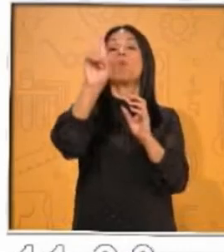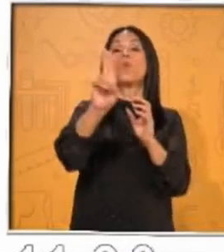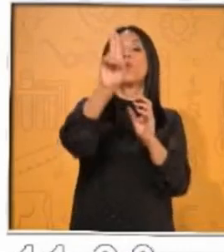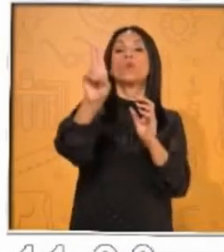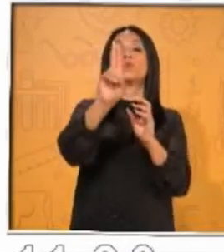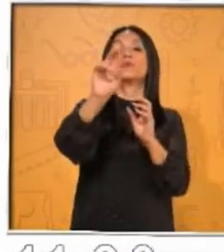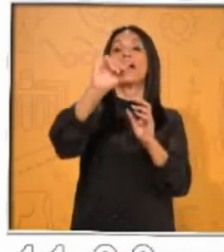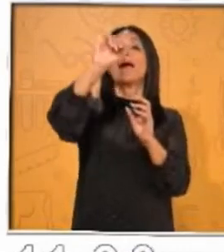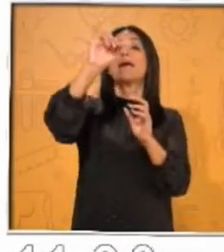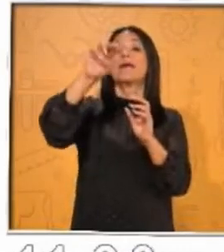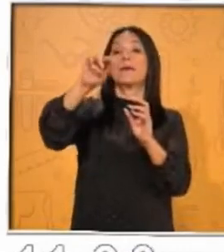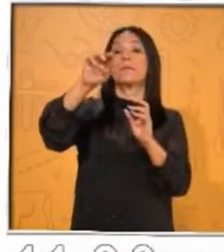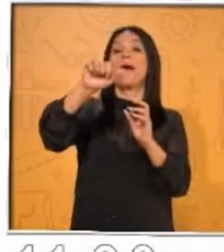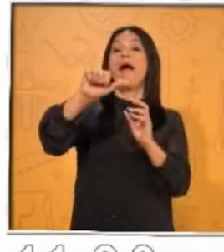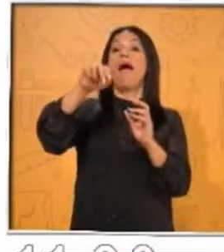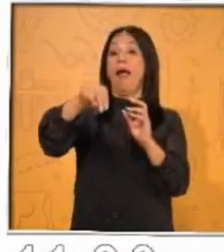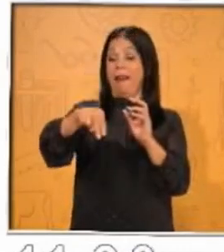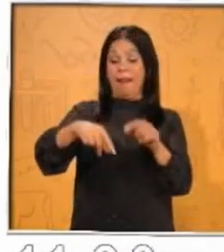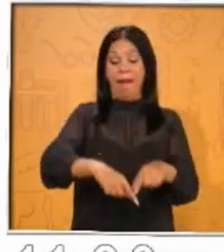electrónicamente.